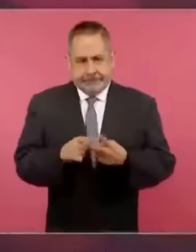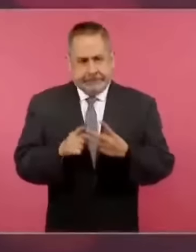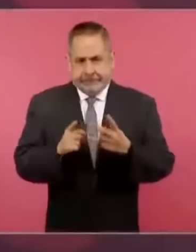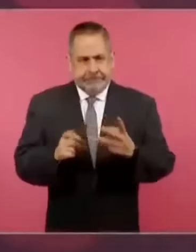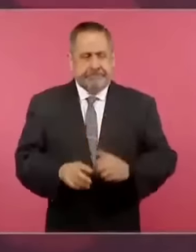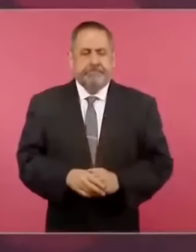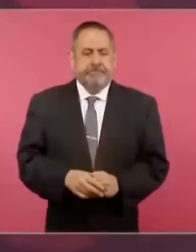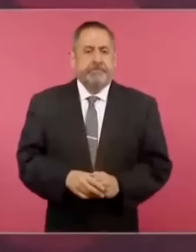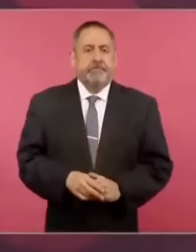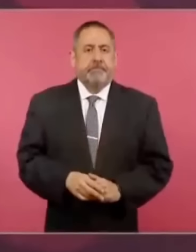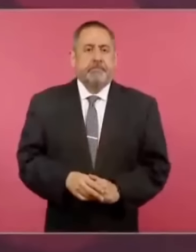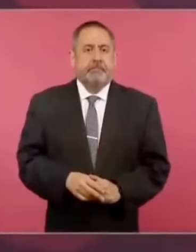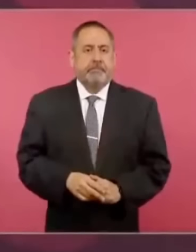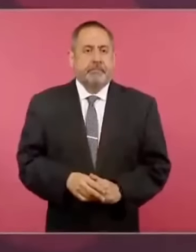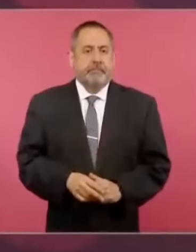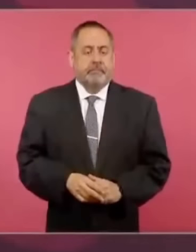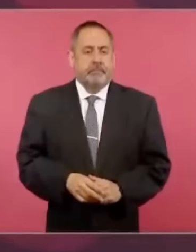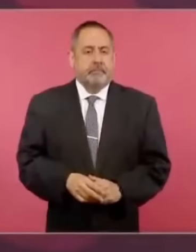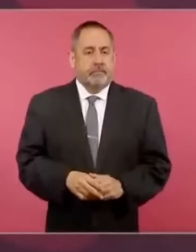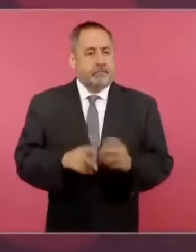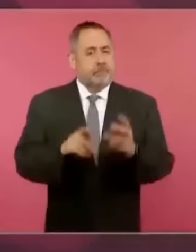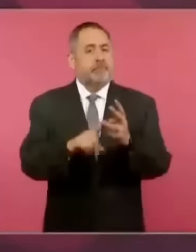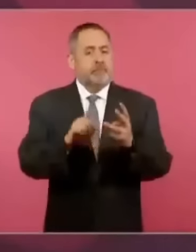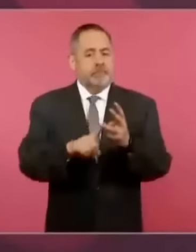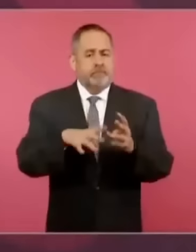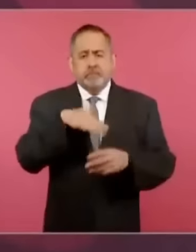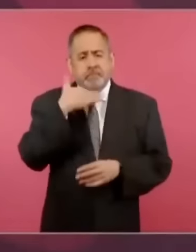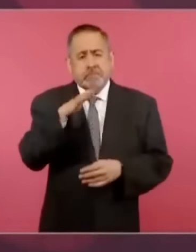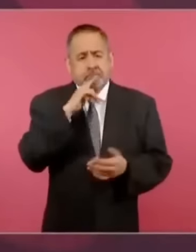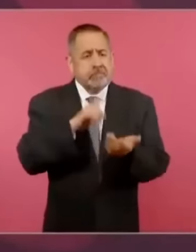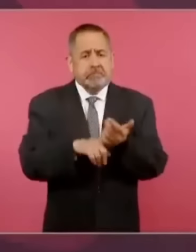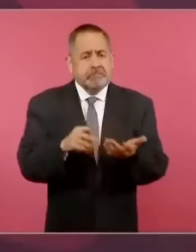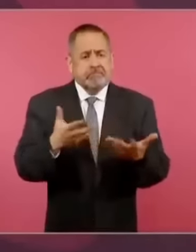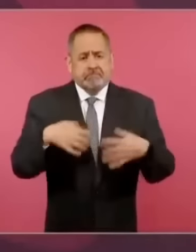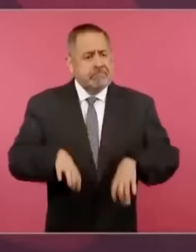Entonces, eso es lo segundo. Y lo tercero, corrupción.